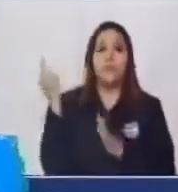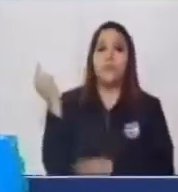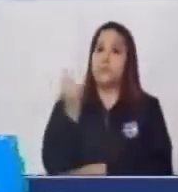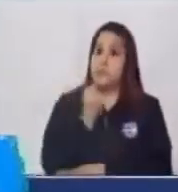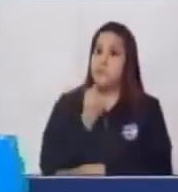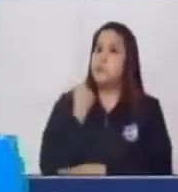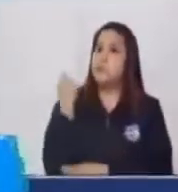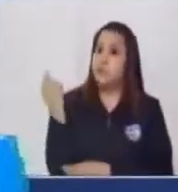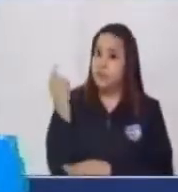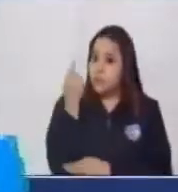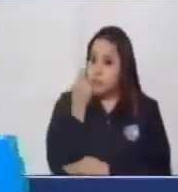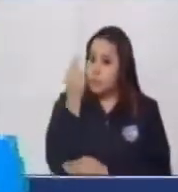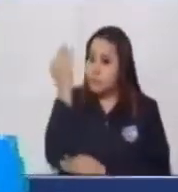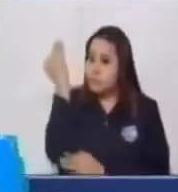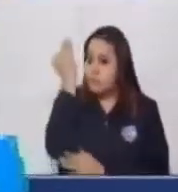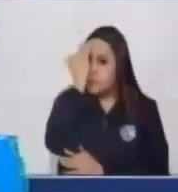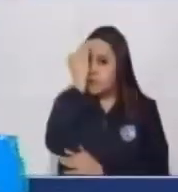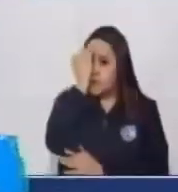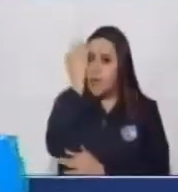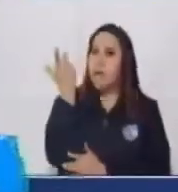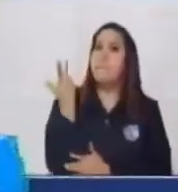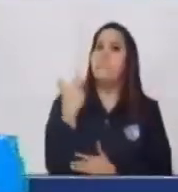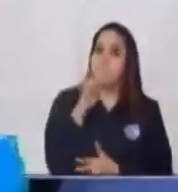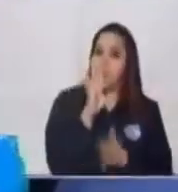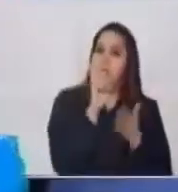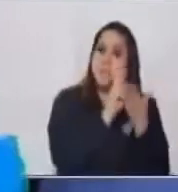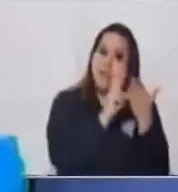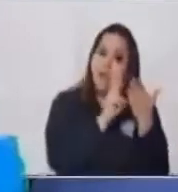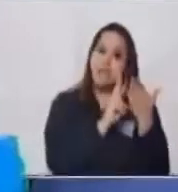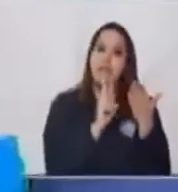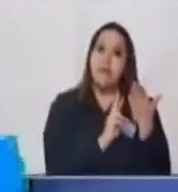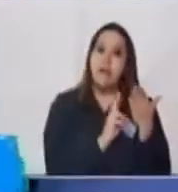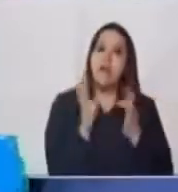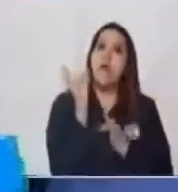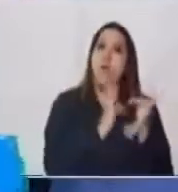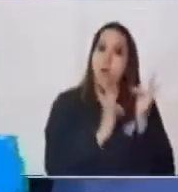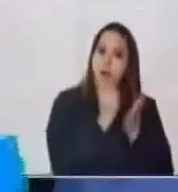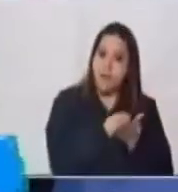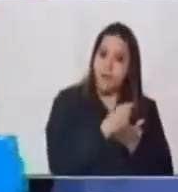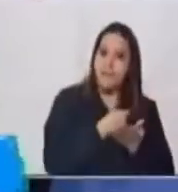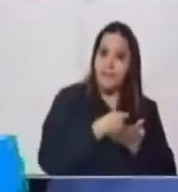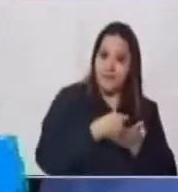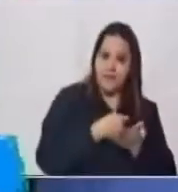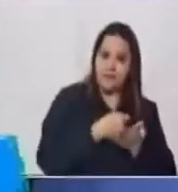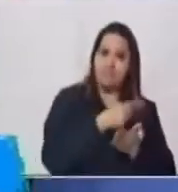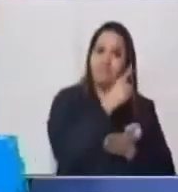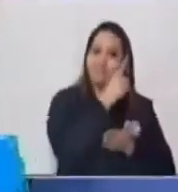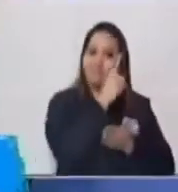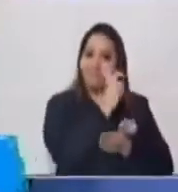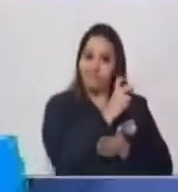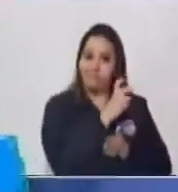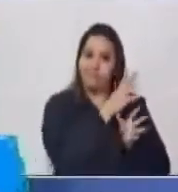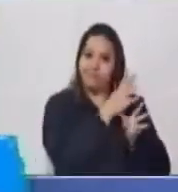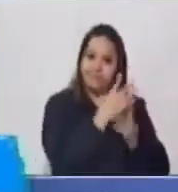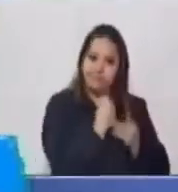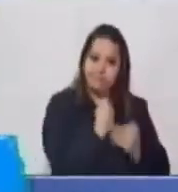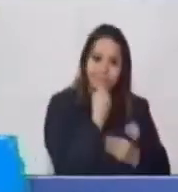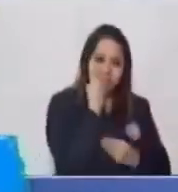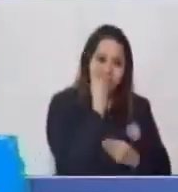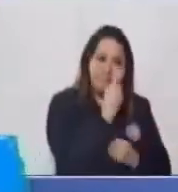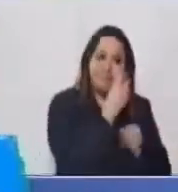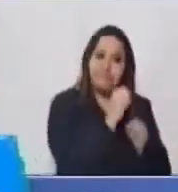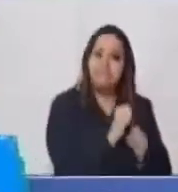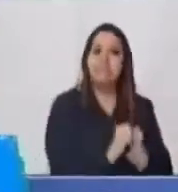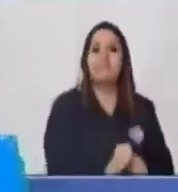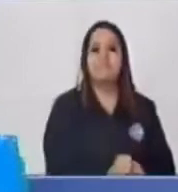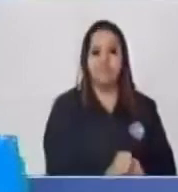es Que nosotros leamos y escribamos Porque eso nos va a permitir Que nosotros